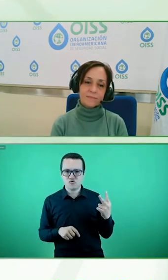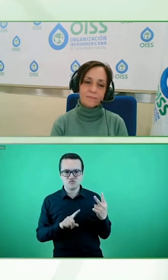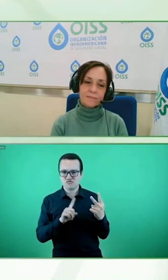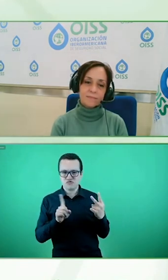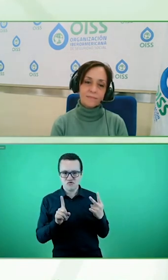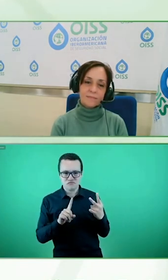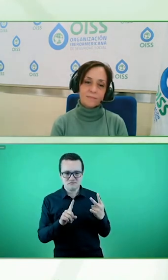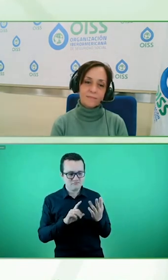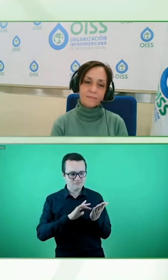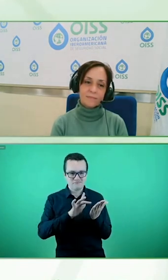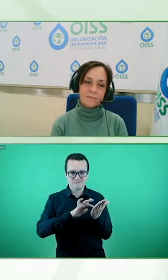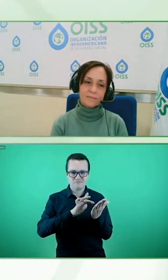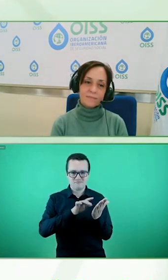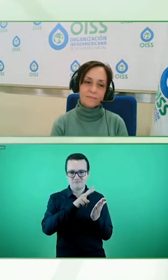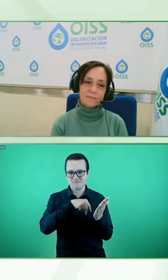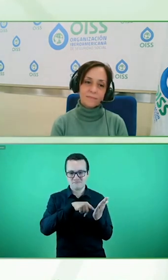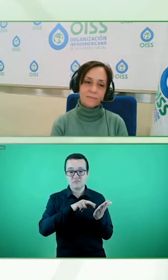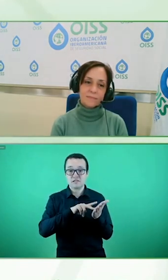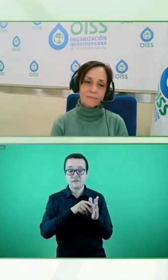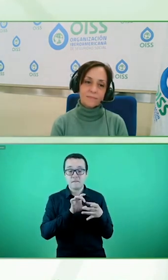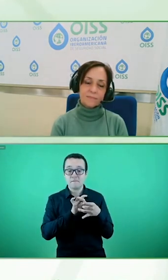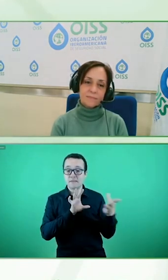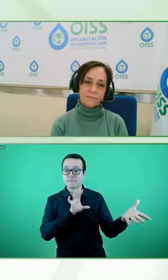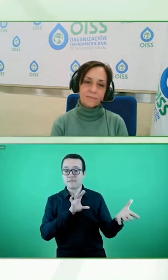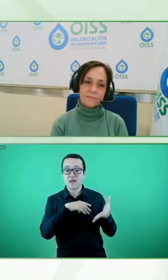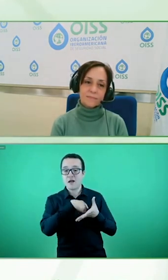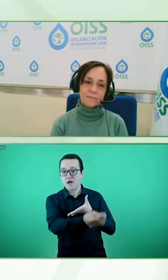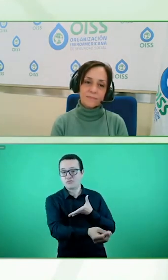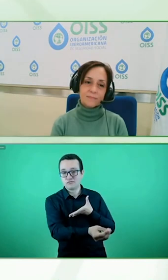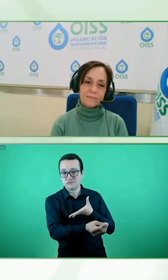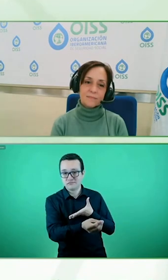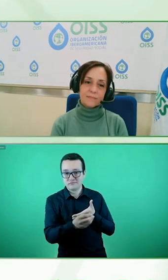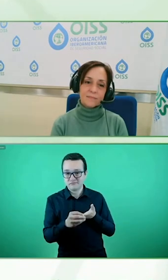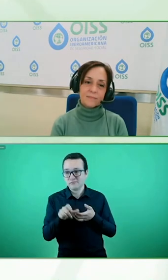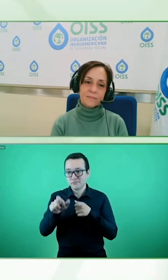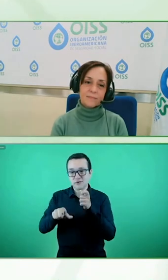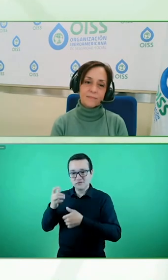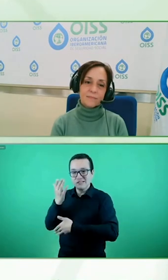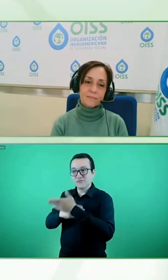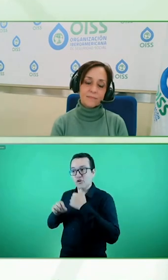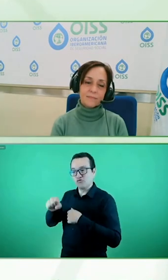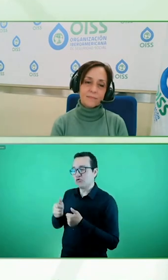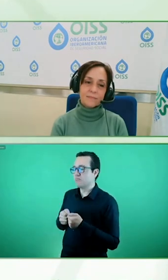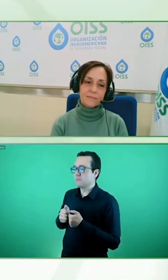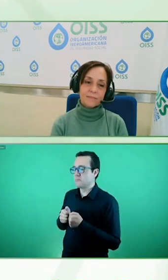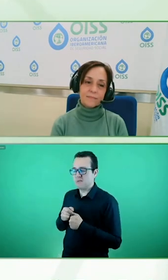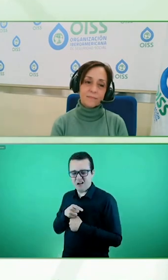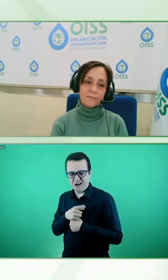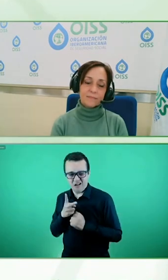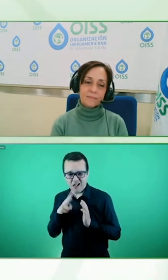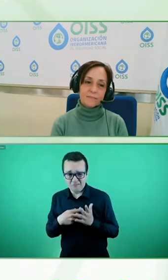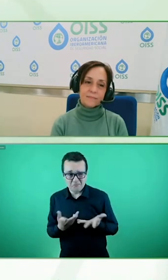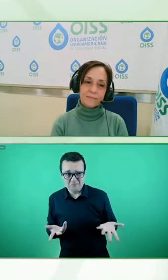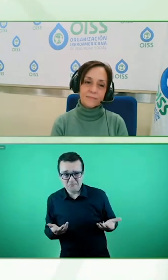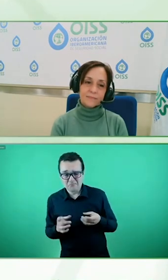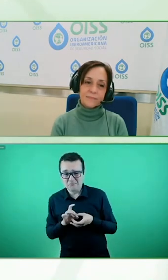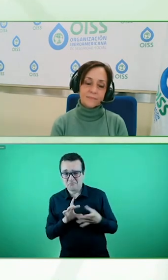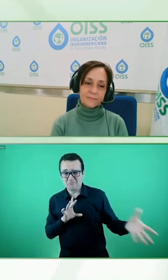listo estás fuera del mercado de las personas que en este caso utilizan lectores de pantalla para poder usarlas ¿no? por último y lo que es educación